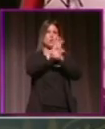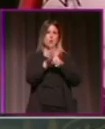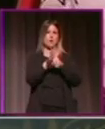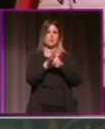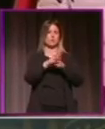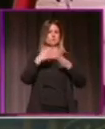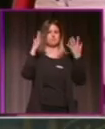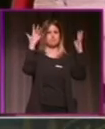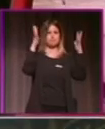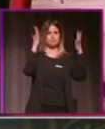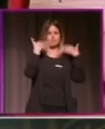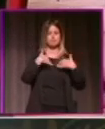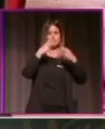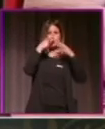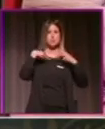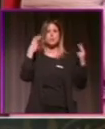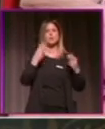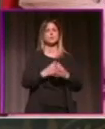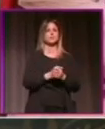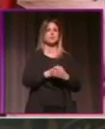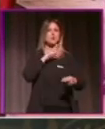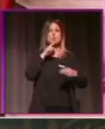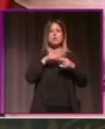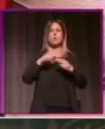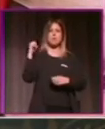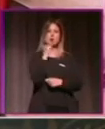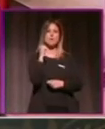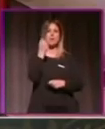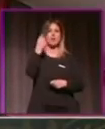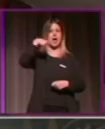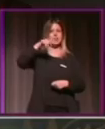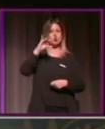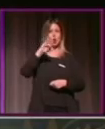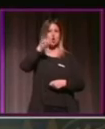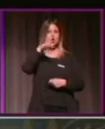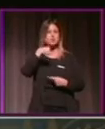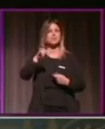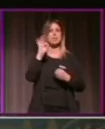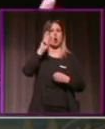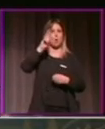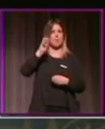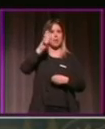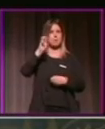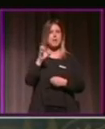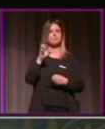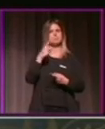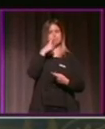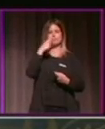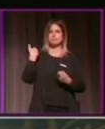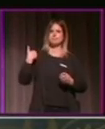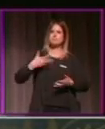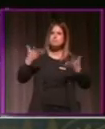valorado también el que se acordara de quien ha padecido el COVID dentro de la Semana Santa, como nuestro amigo Javier. Pero, Guille,